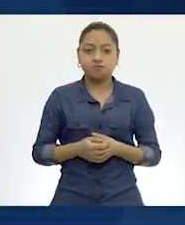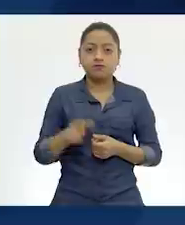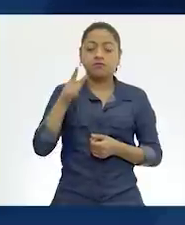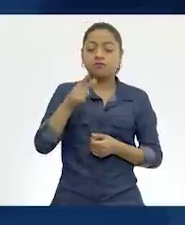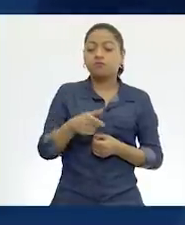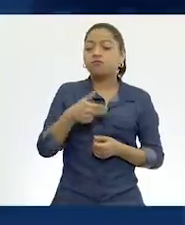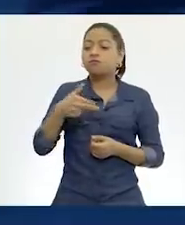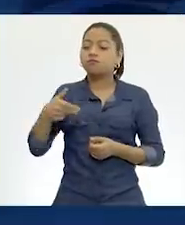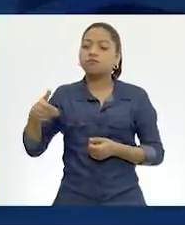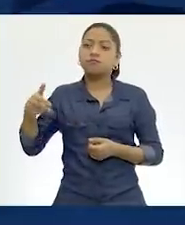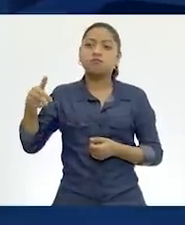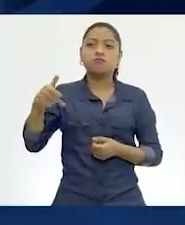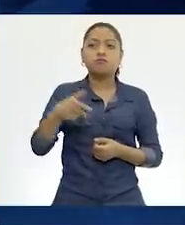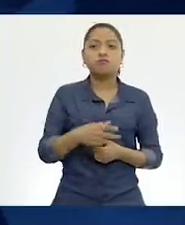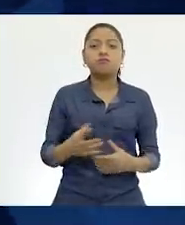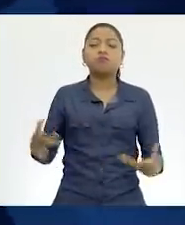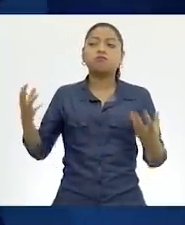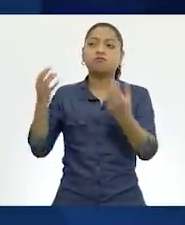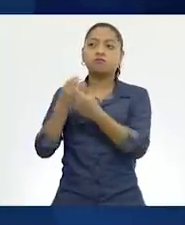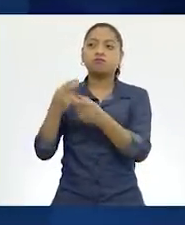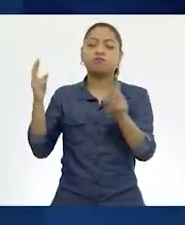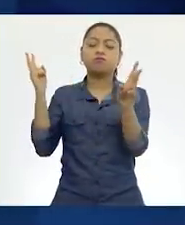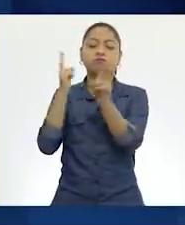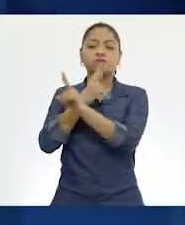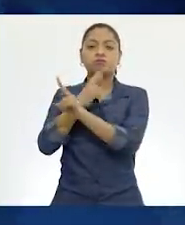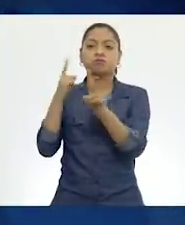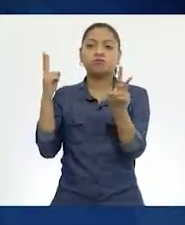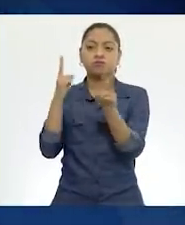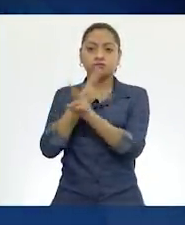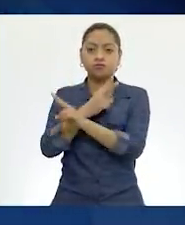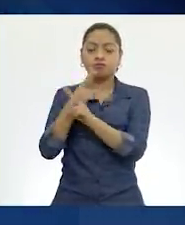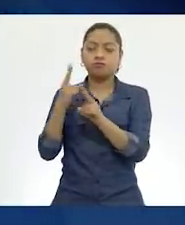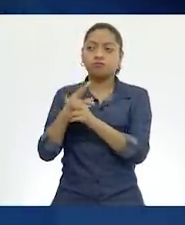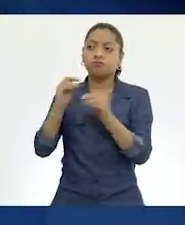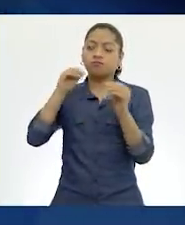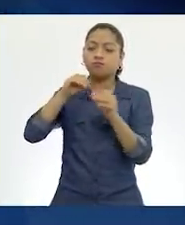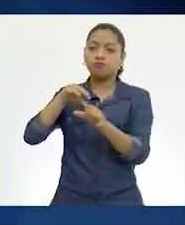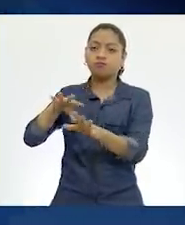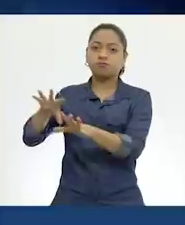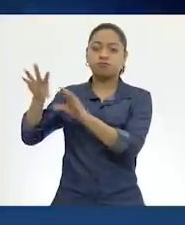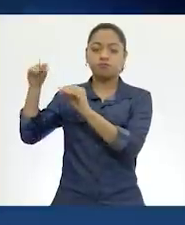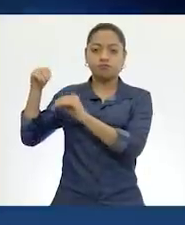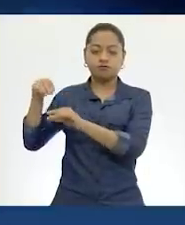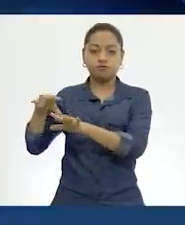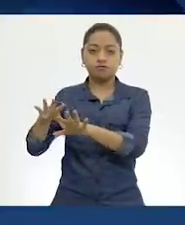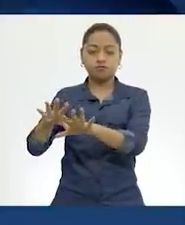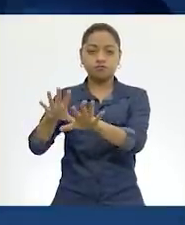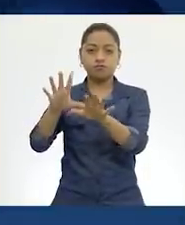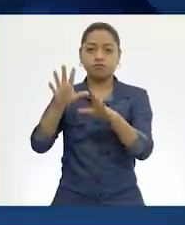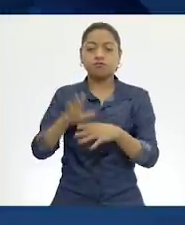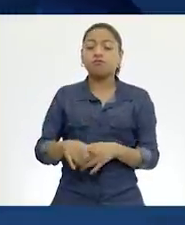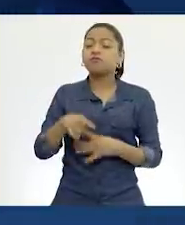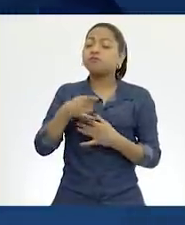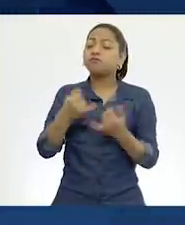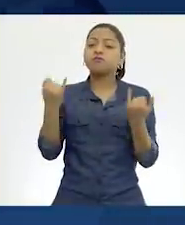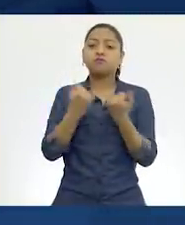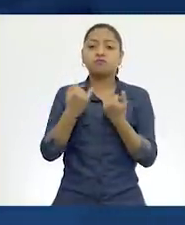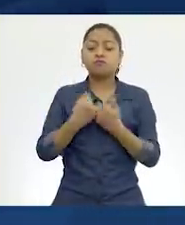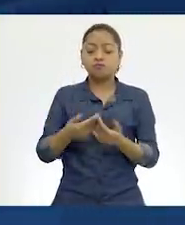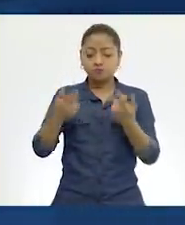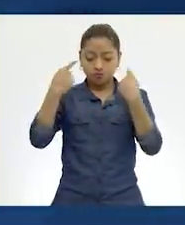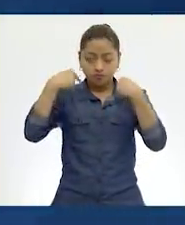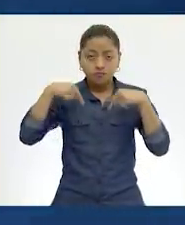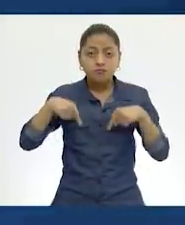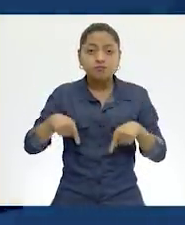ibas rimando con el viento, lo que el viento canta y nunca se va. Lo mismo que tú traías en el alma